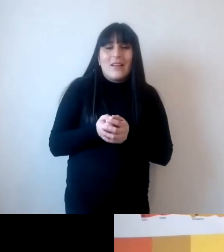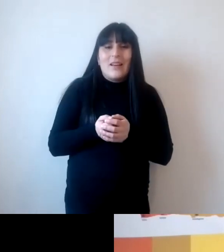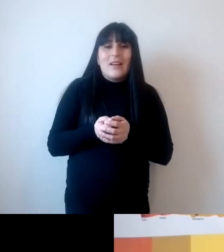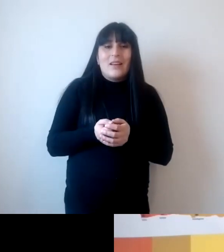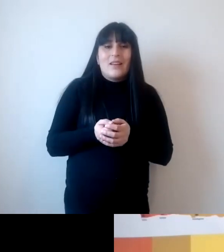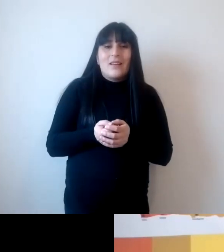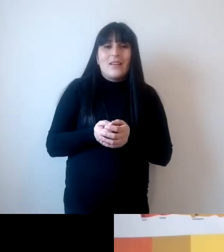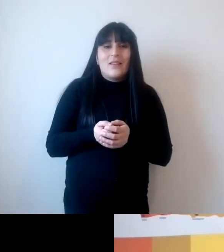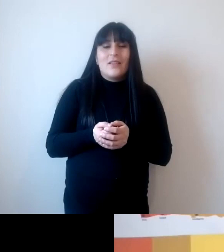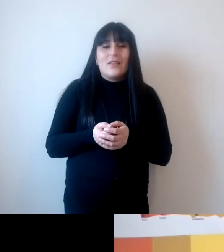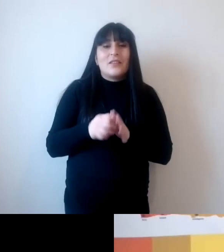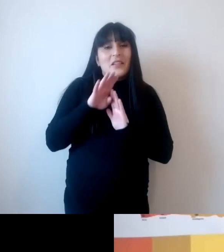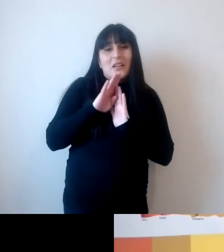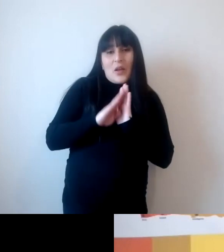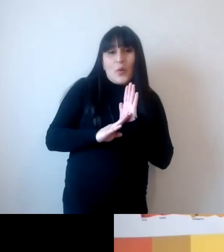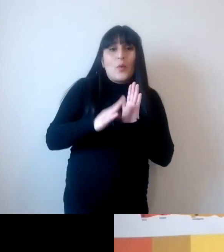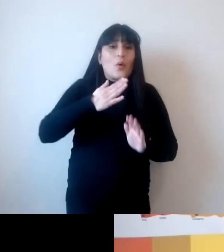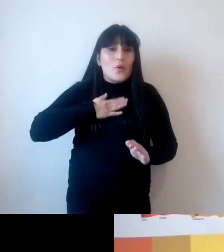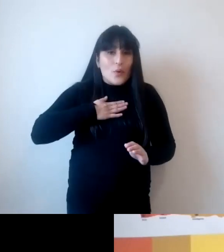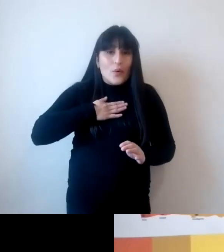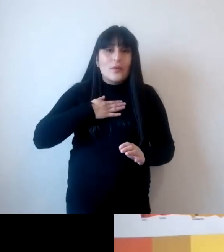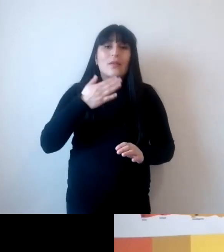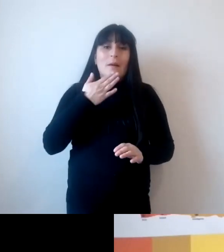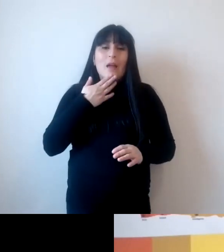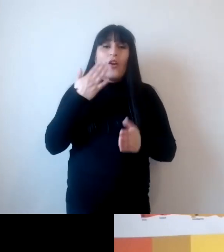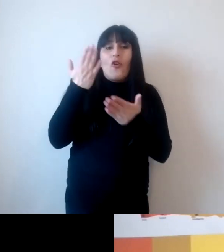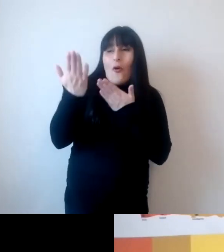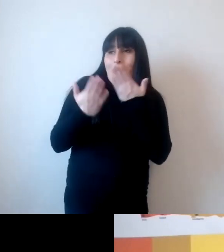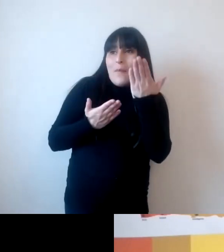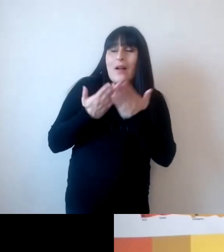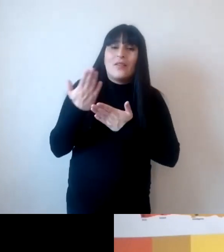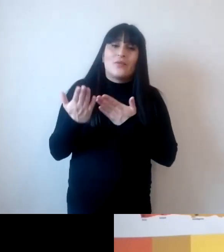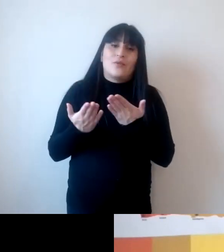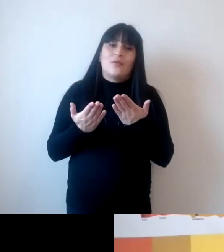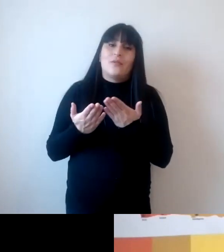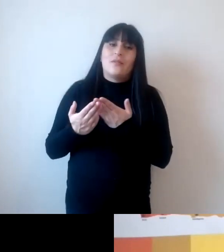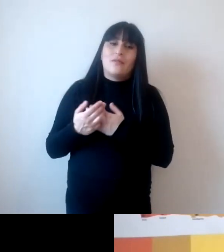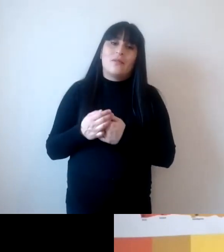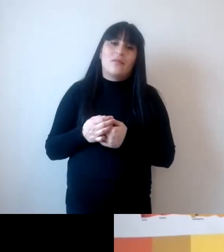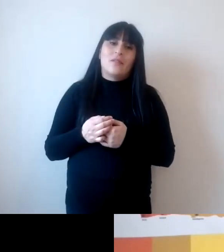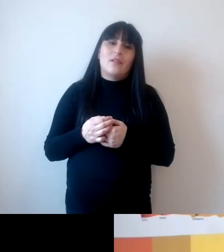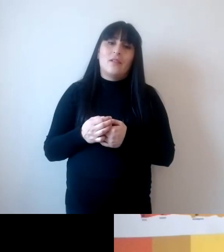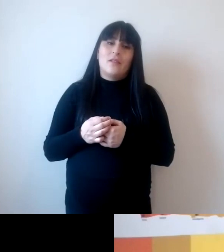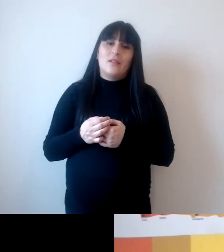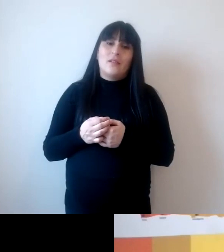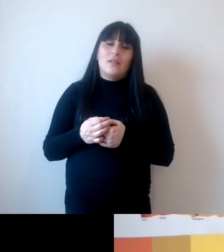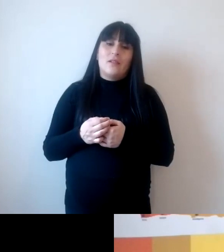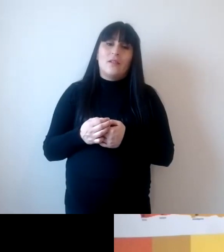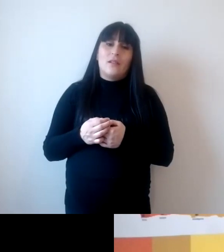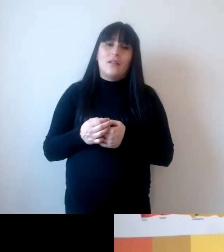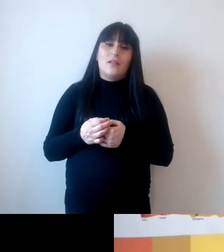con todos los demás y si las reduzco también comparto esa reducción de emisiones obviamente